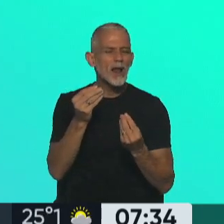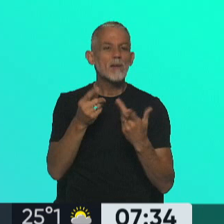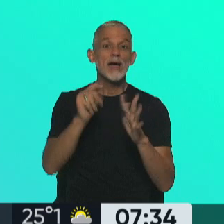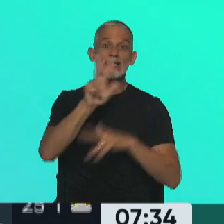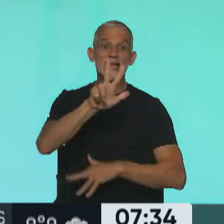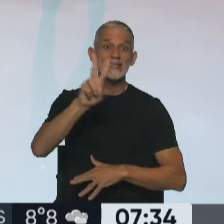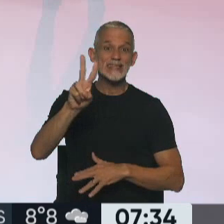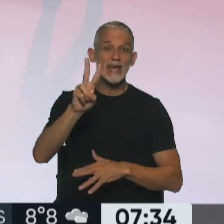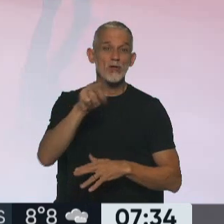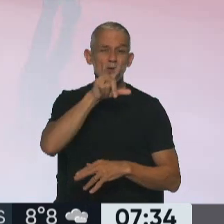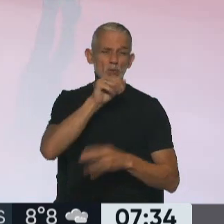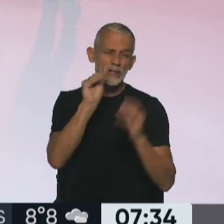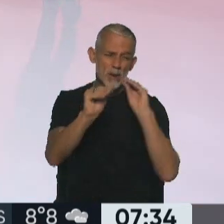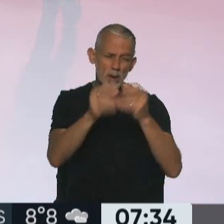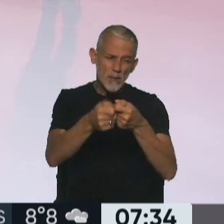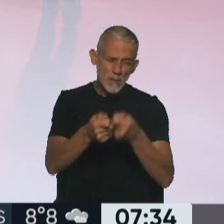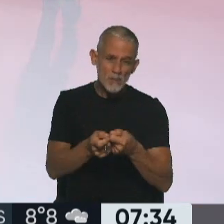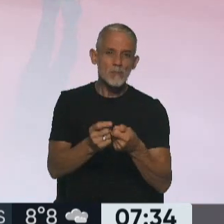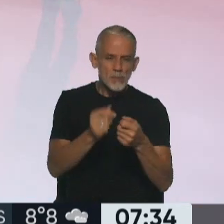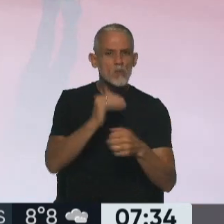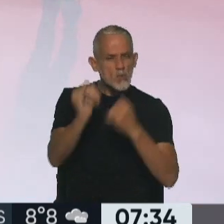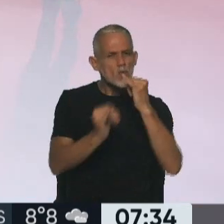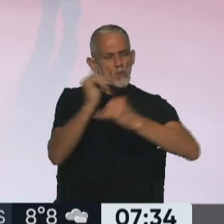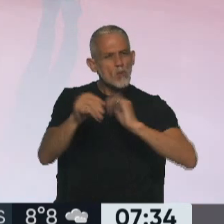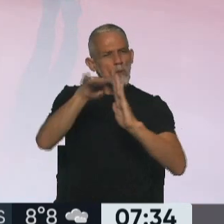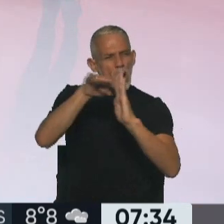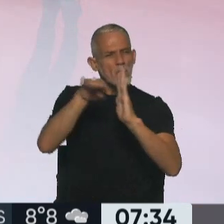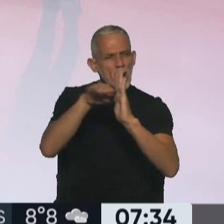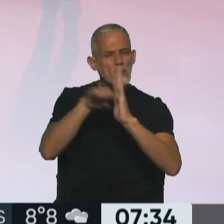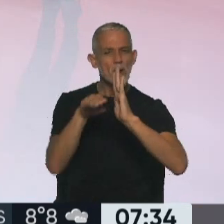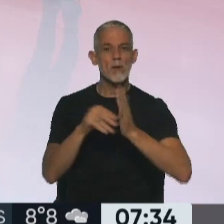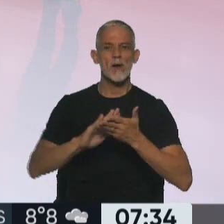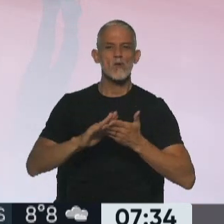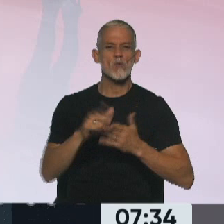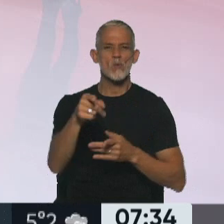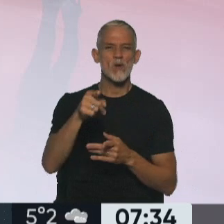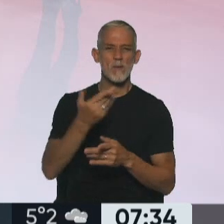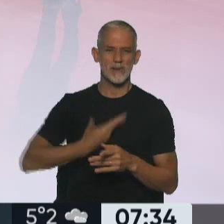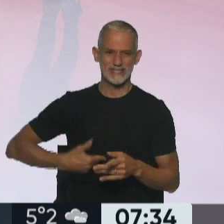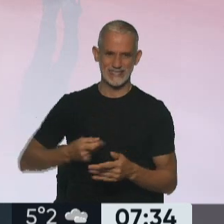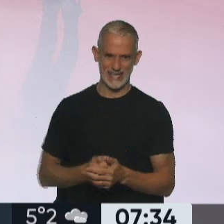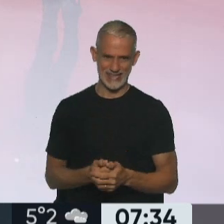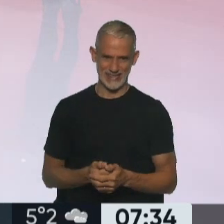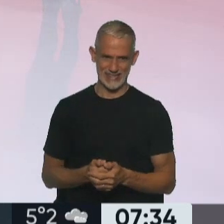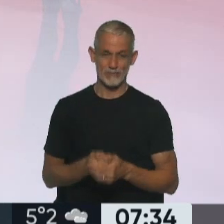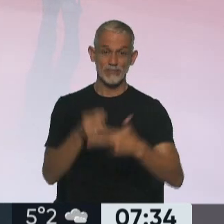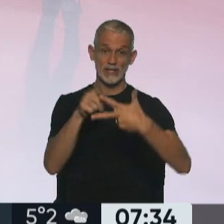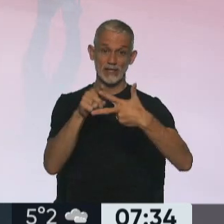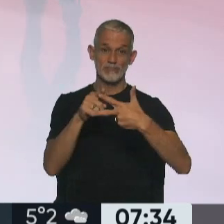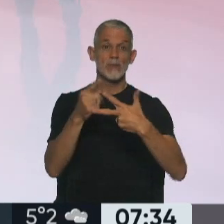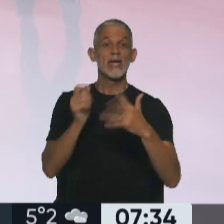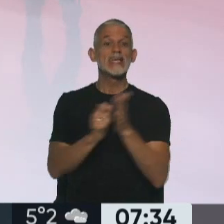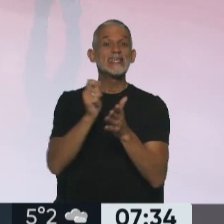32 tweets, iba describiendo paso a paso lo que hacía el nuevo Presidente de la Nación. Nos vamos a